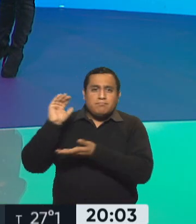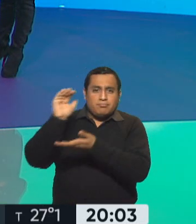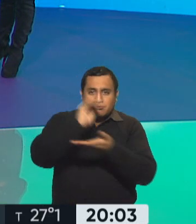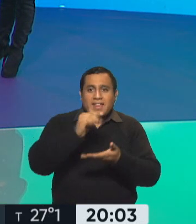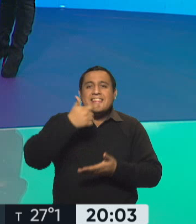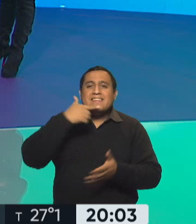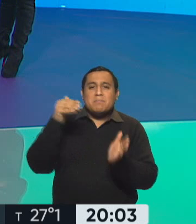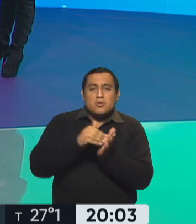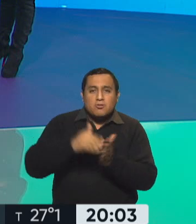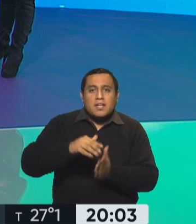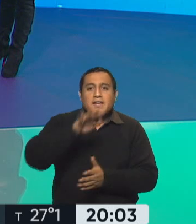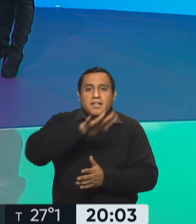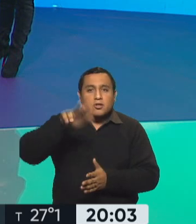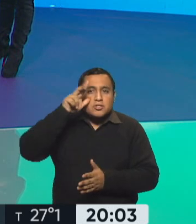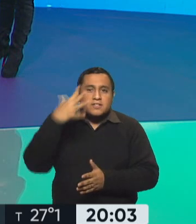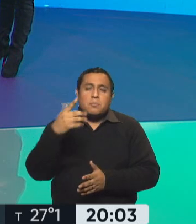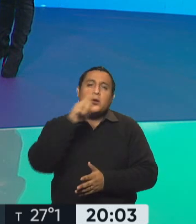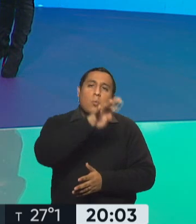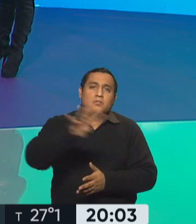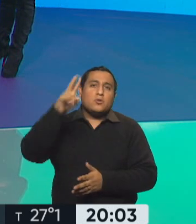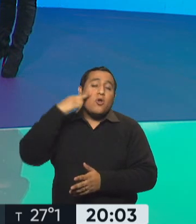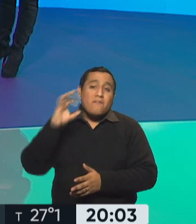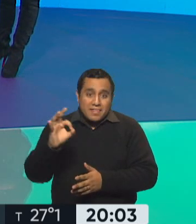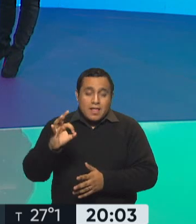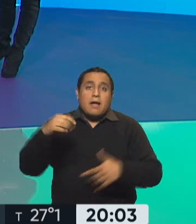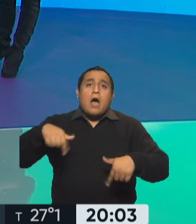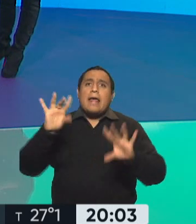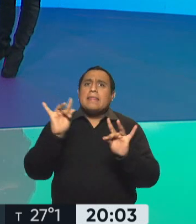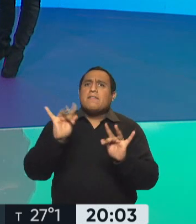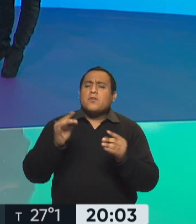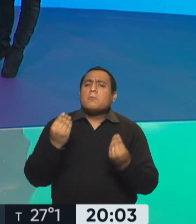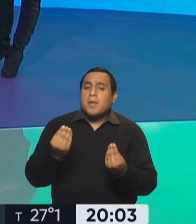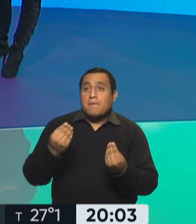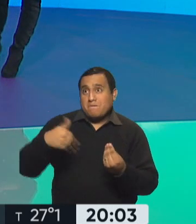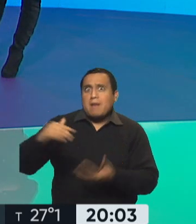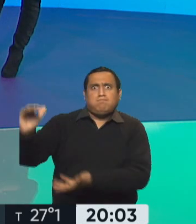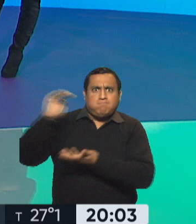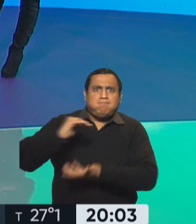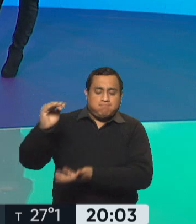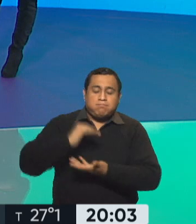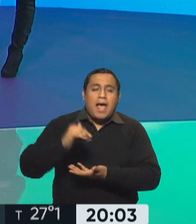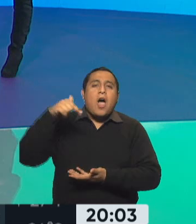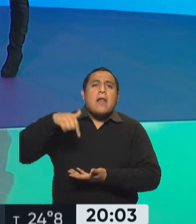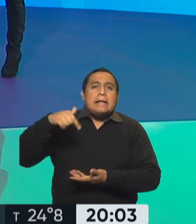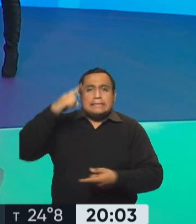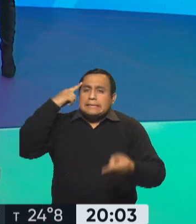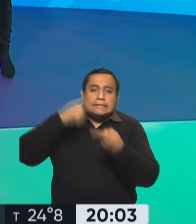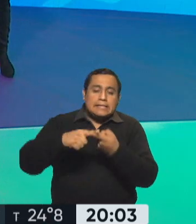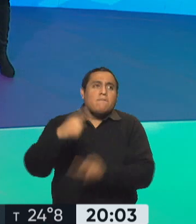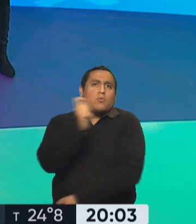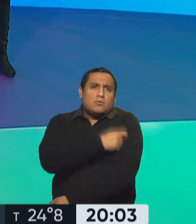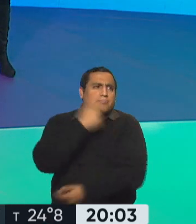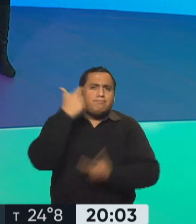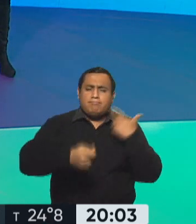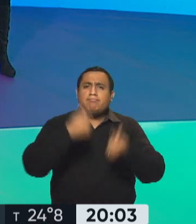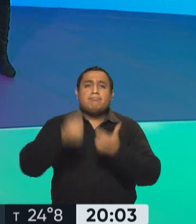.585.490. Es decir, el desafío ahora, y están llegando más dosis, el desafío ahora es la vacunación, el